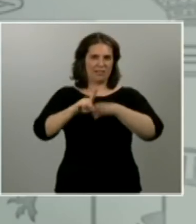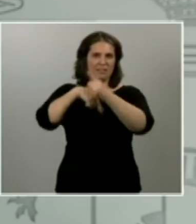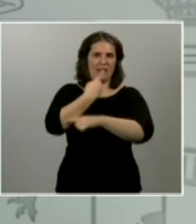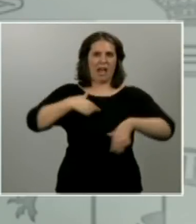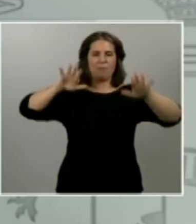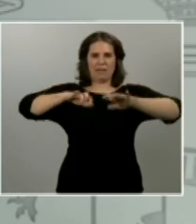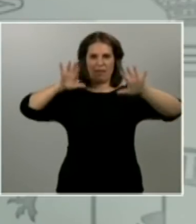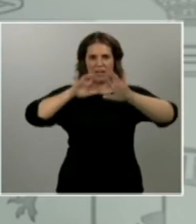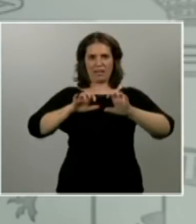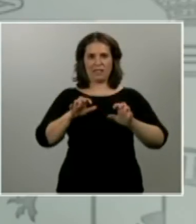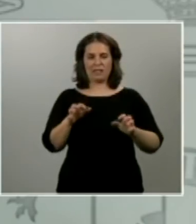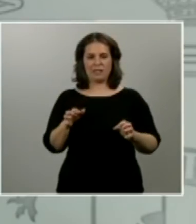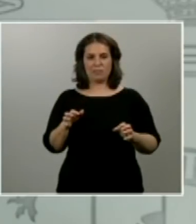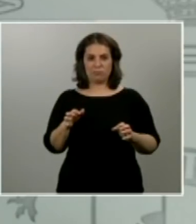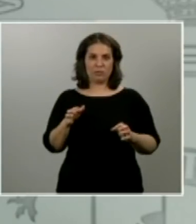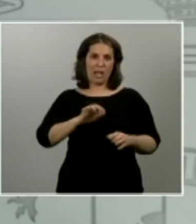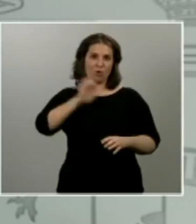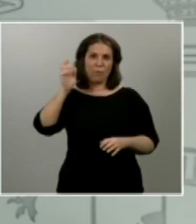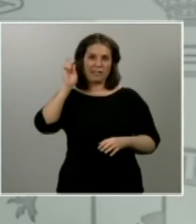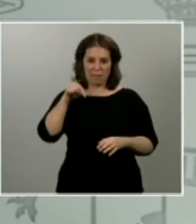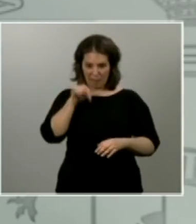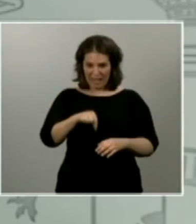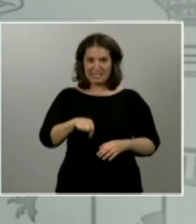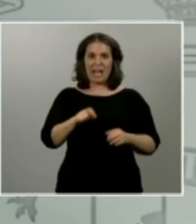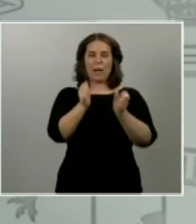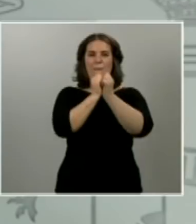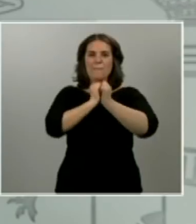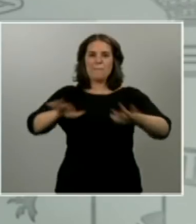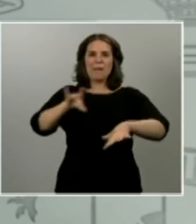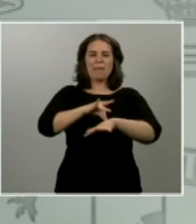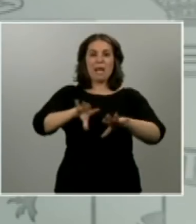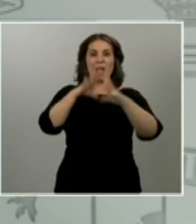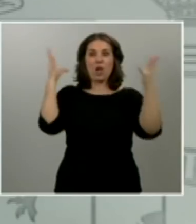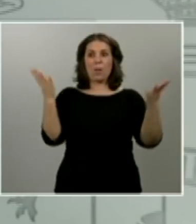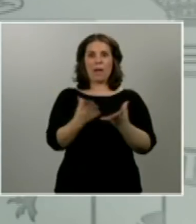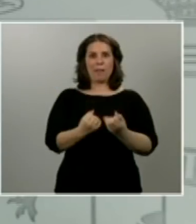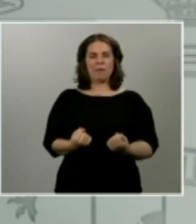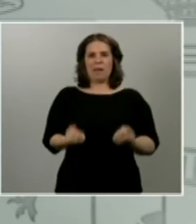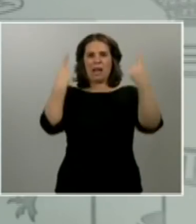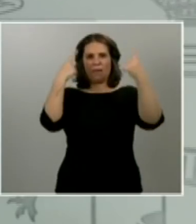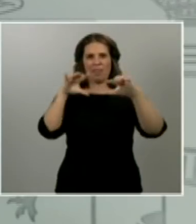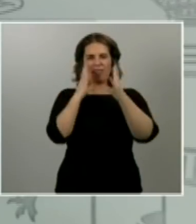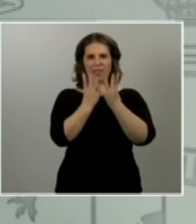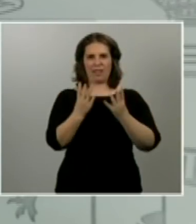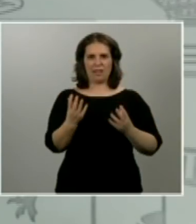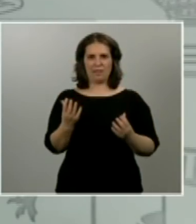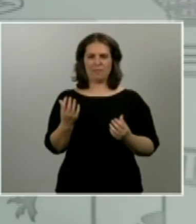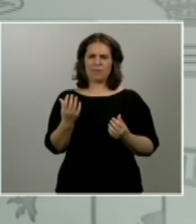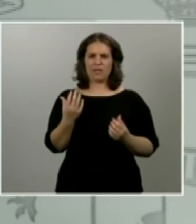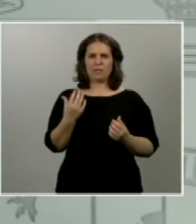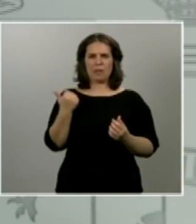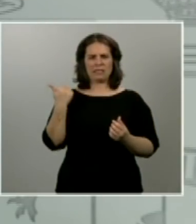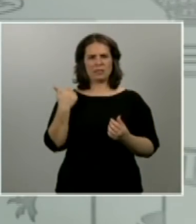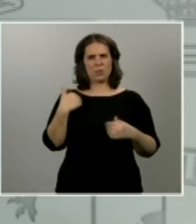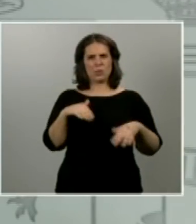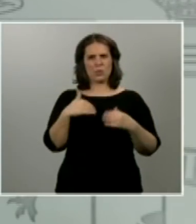una lección también de esta pandemia, la primera pandemia global que sufre el mundo y que está azotando con particular incidencia al conjunto